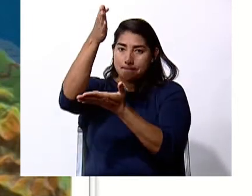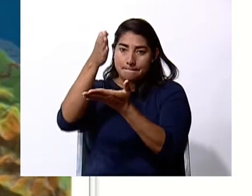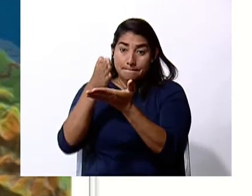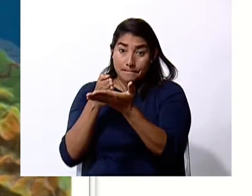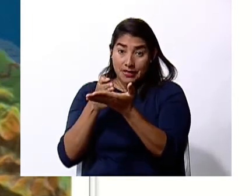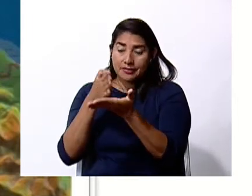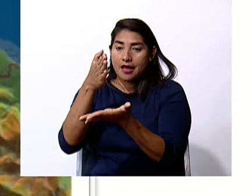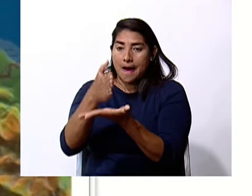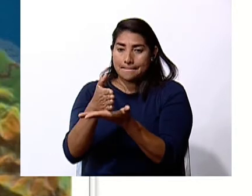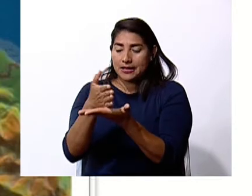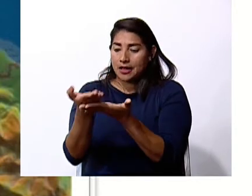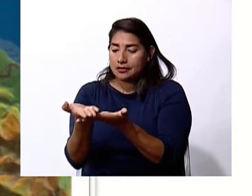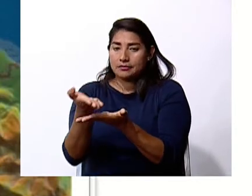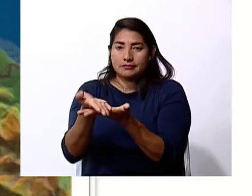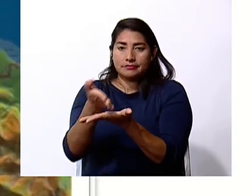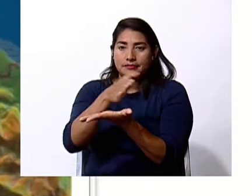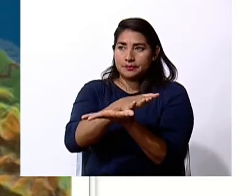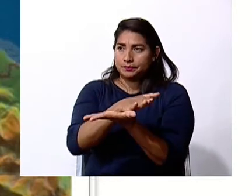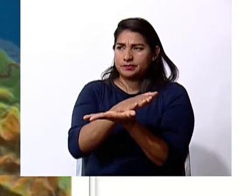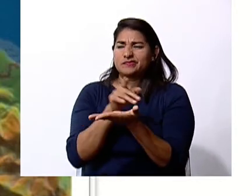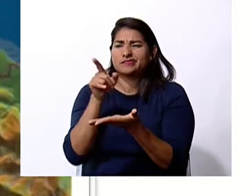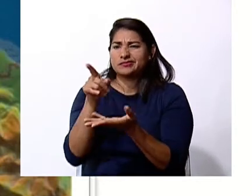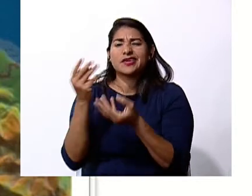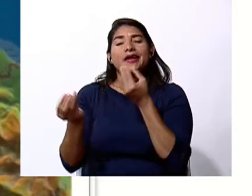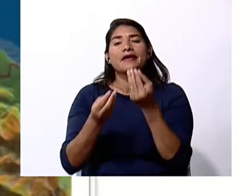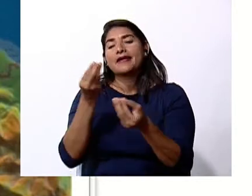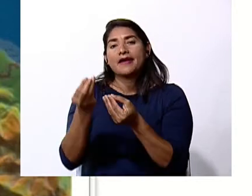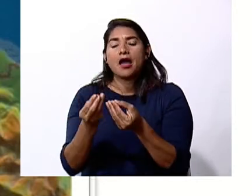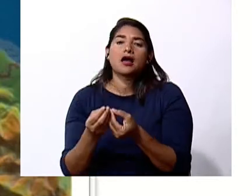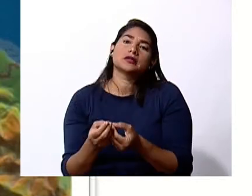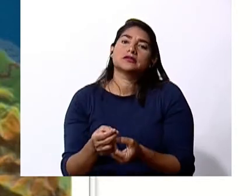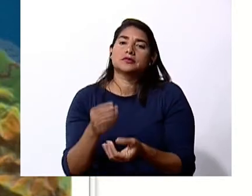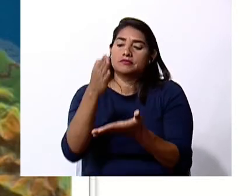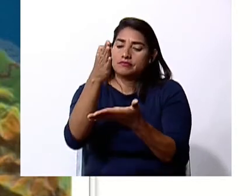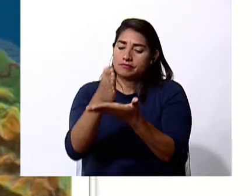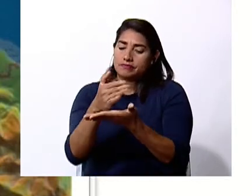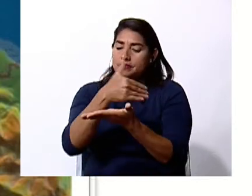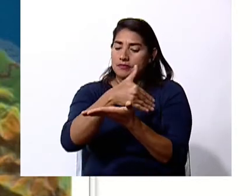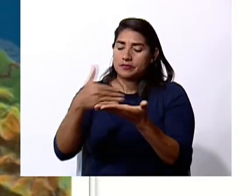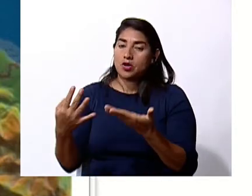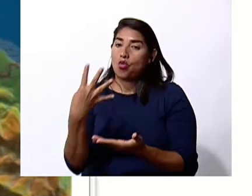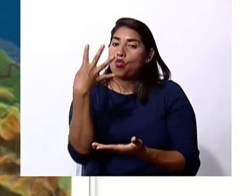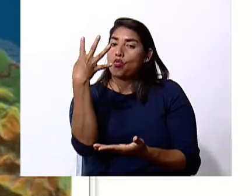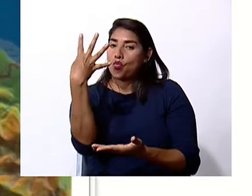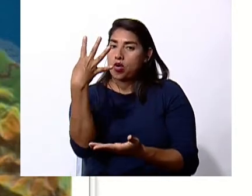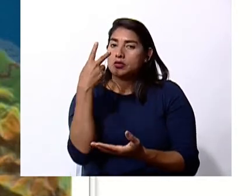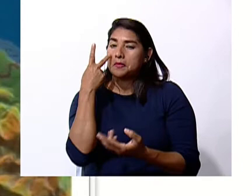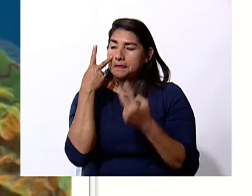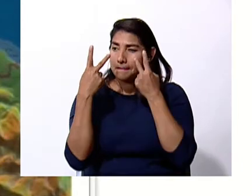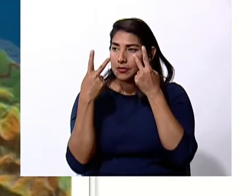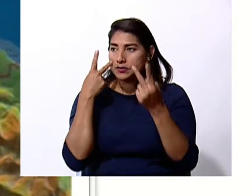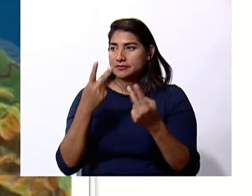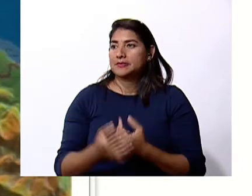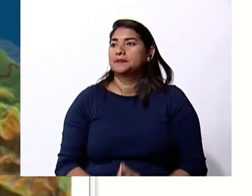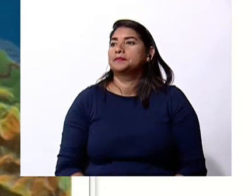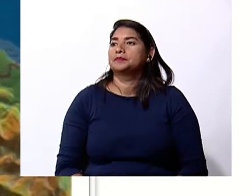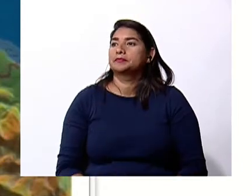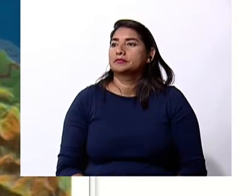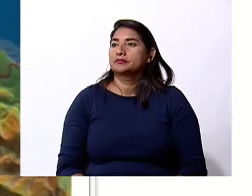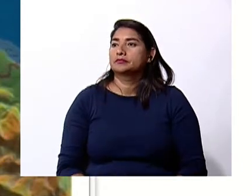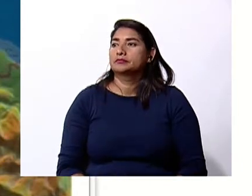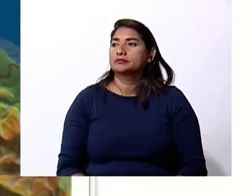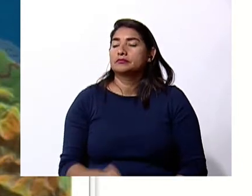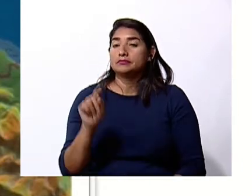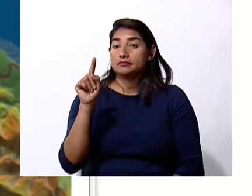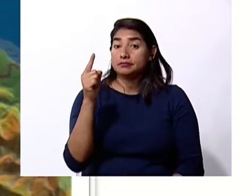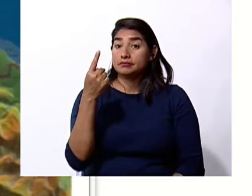eso hace que bueno el eje montañoso está dividido en cuatro lo vamos a ver ahorita el